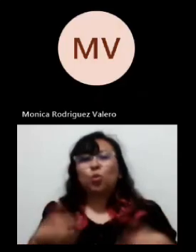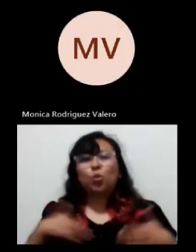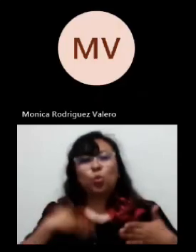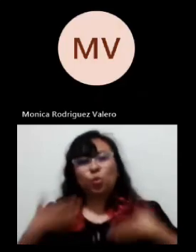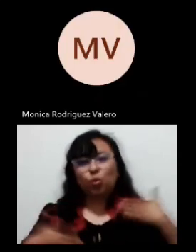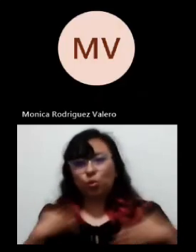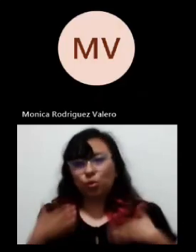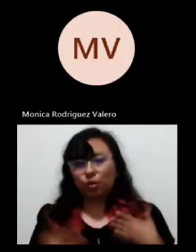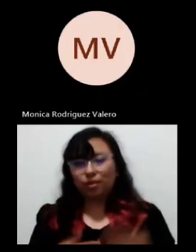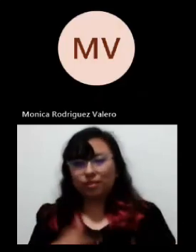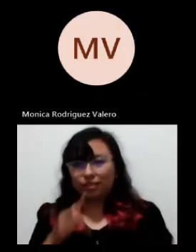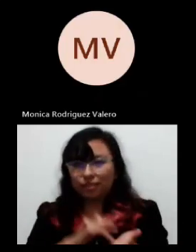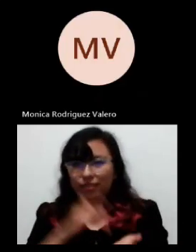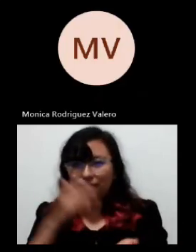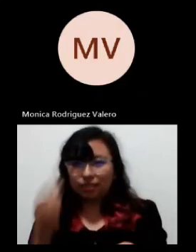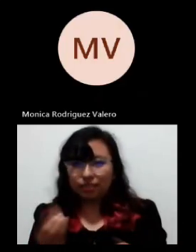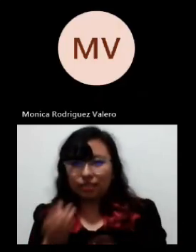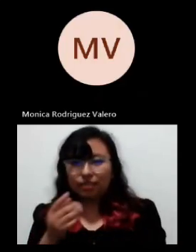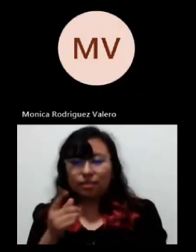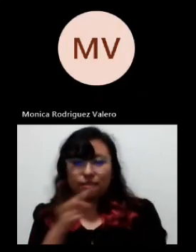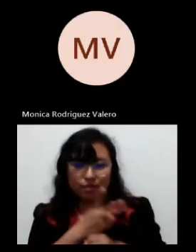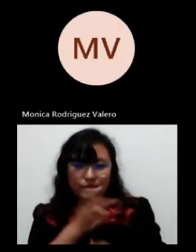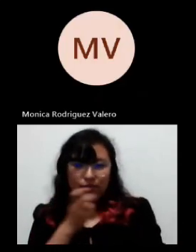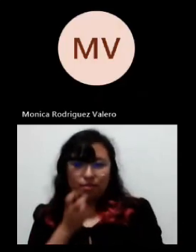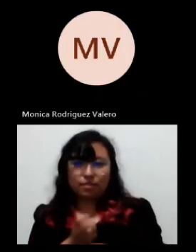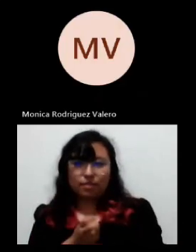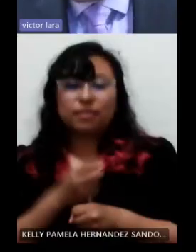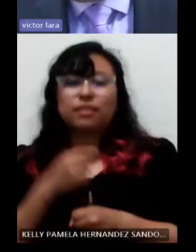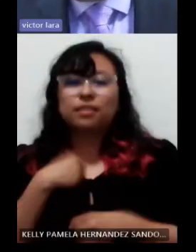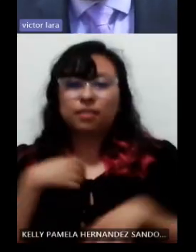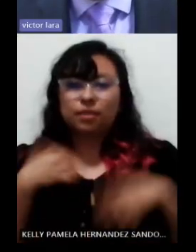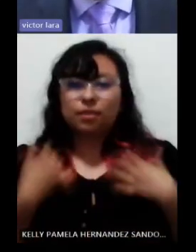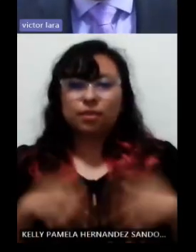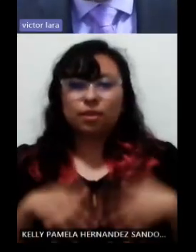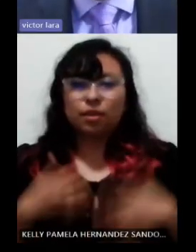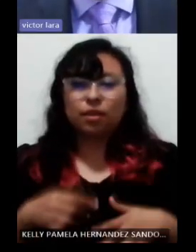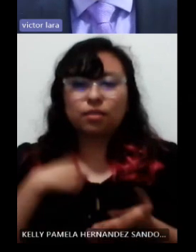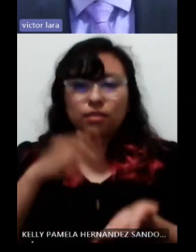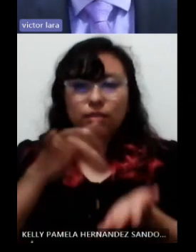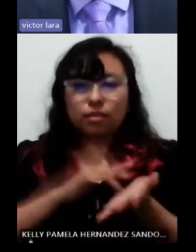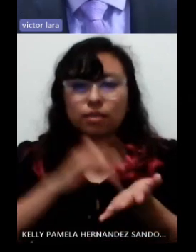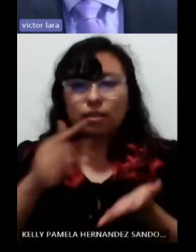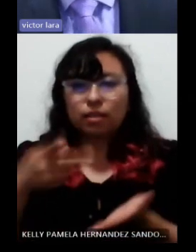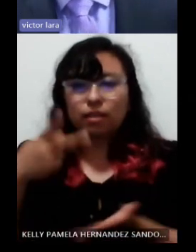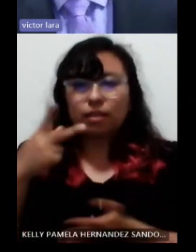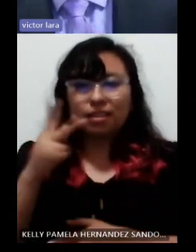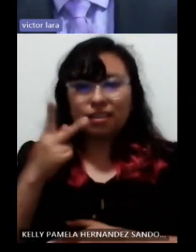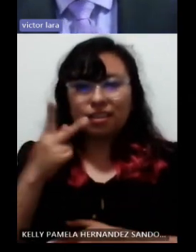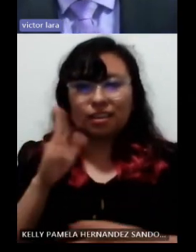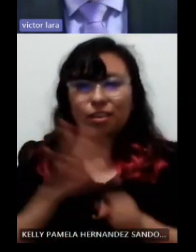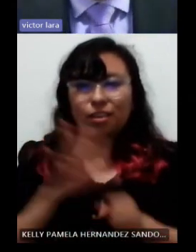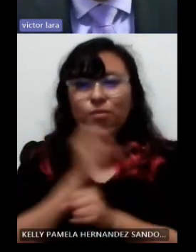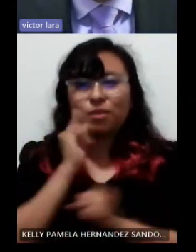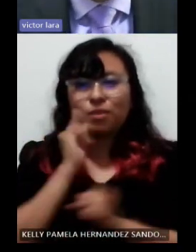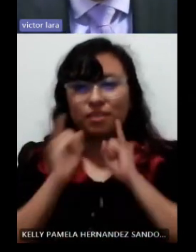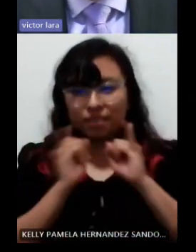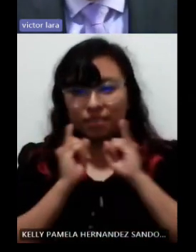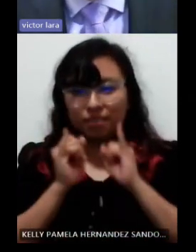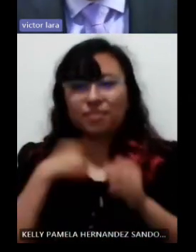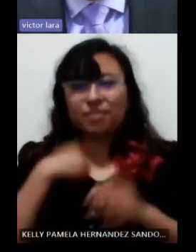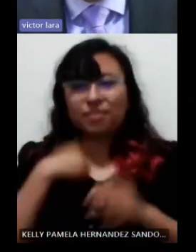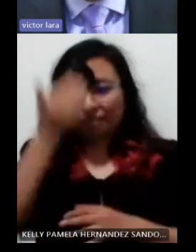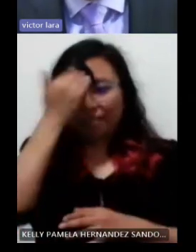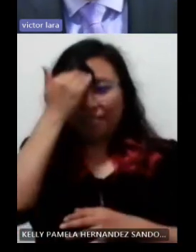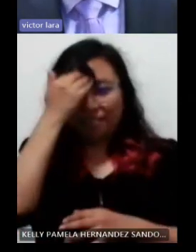Gracias, muchísimas gracias por la invitación. Antes que nada, quiero agradecer a Kelly por interpretar esta parte. Tengo el gusto de